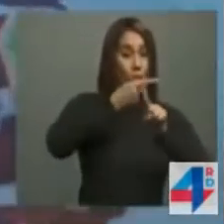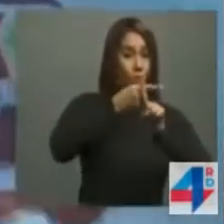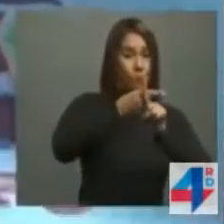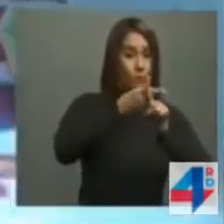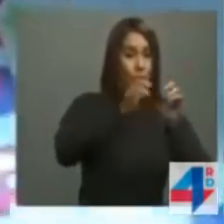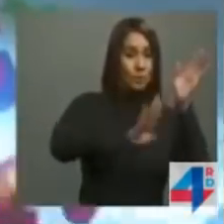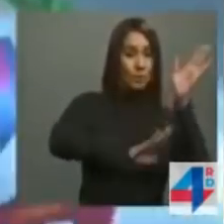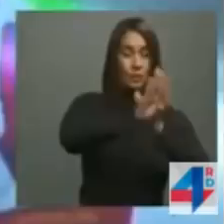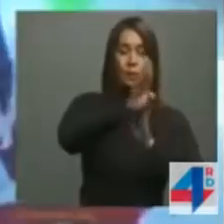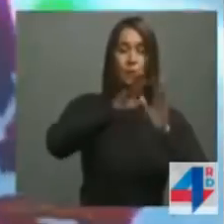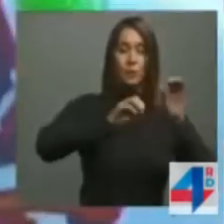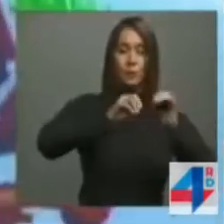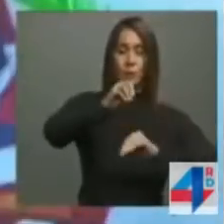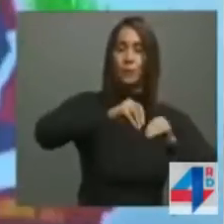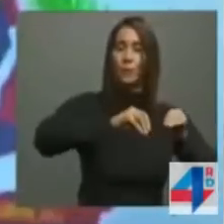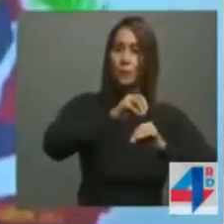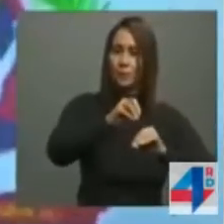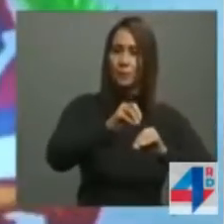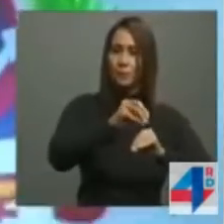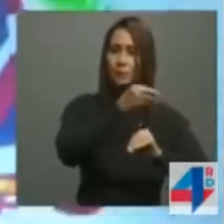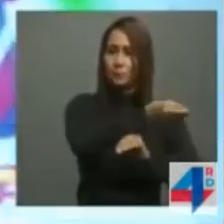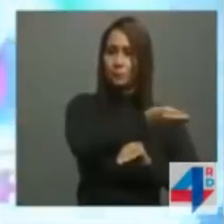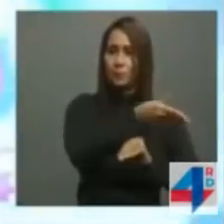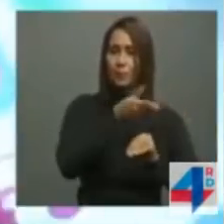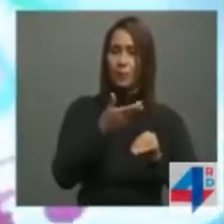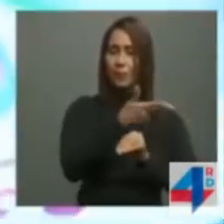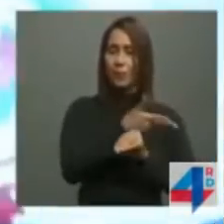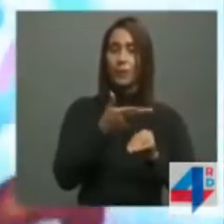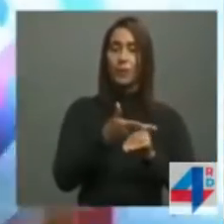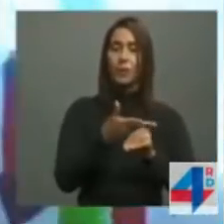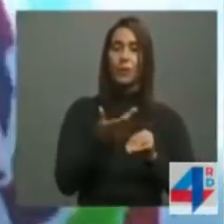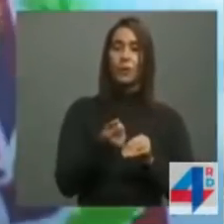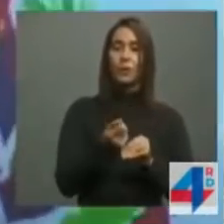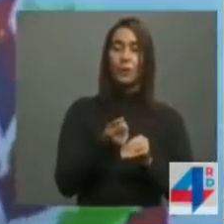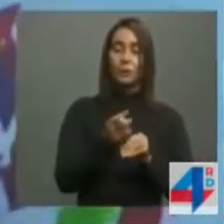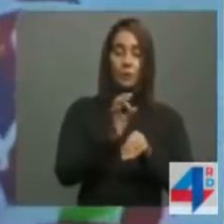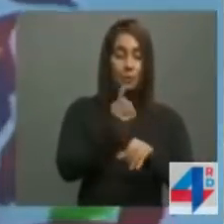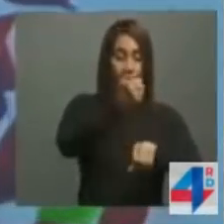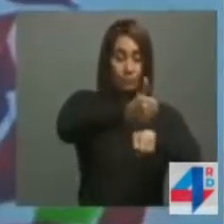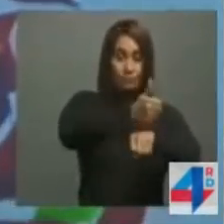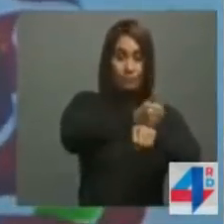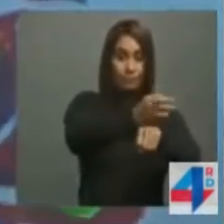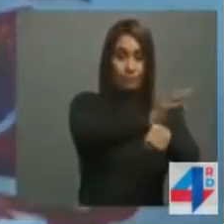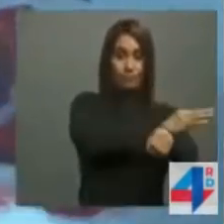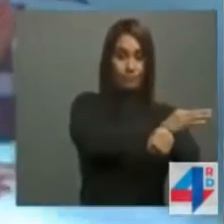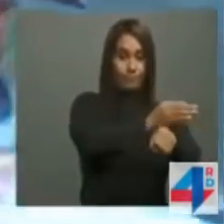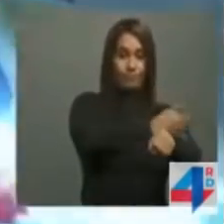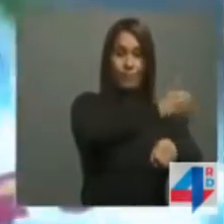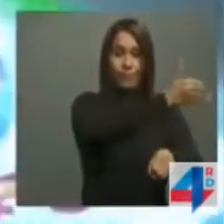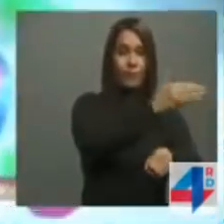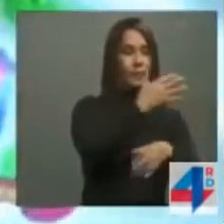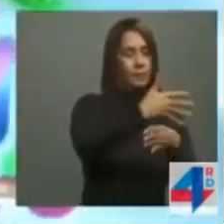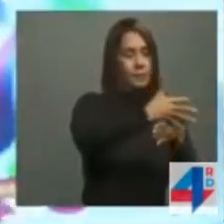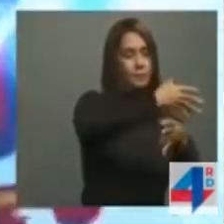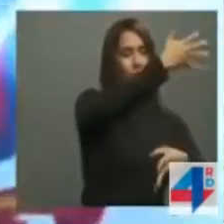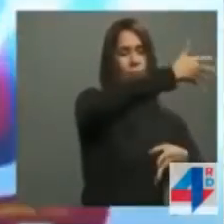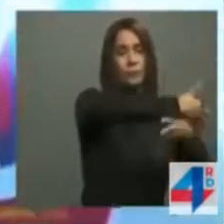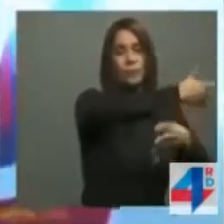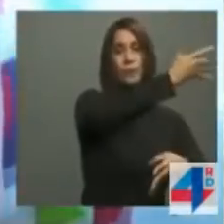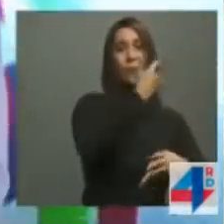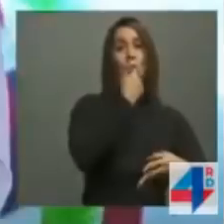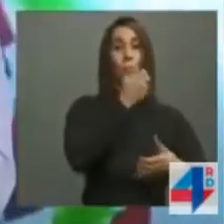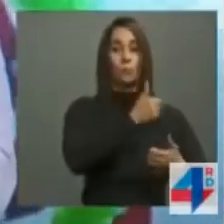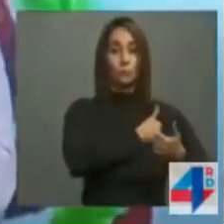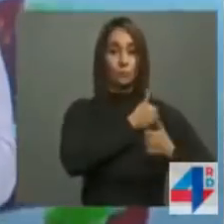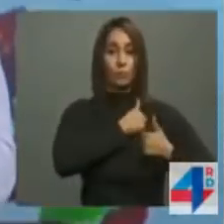desarrollo de las actividades comerciales que habitualmente tienen lugar en los puestos fronterizos. Esta verja, como dijo el